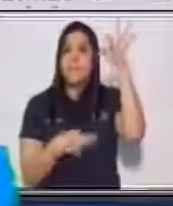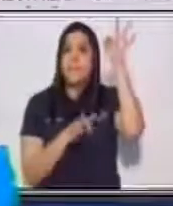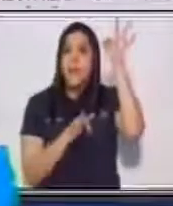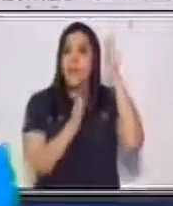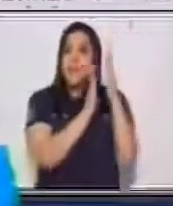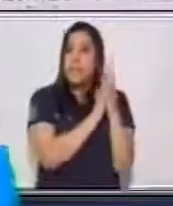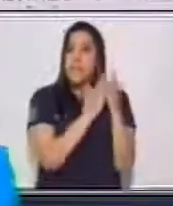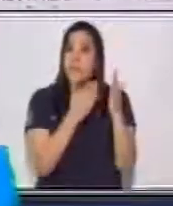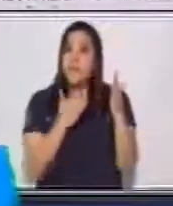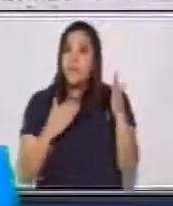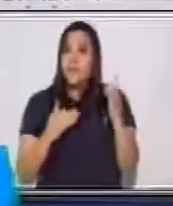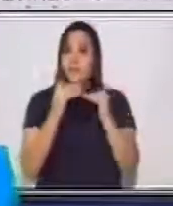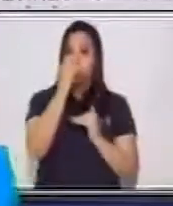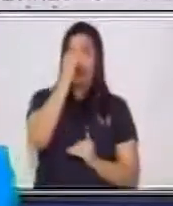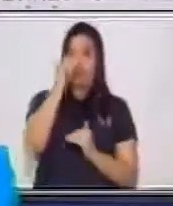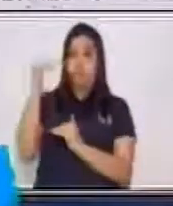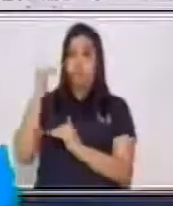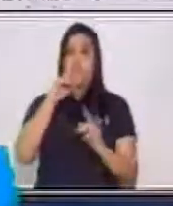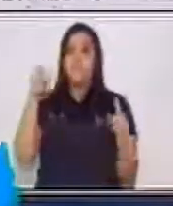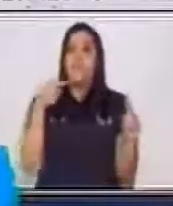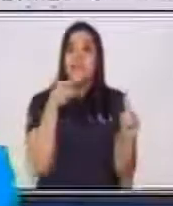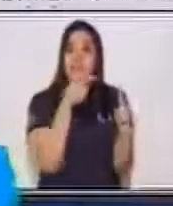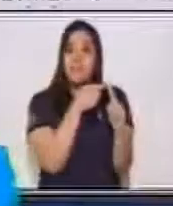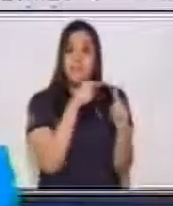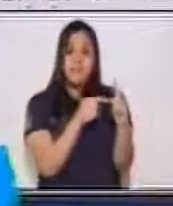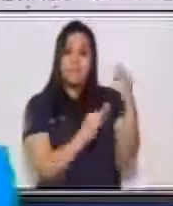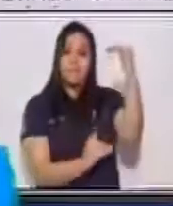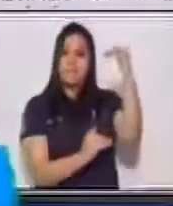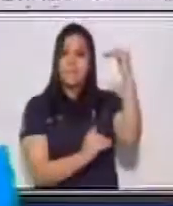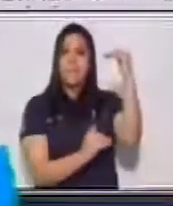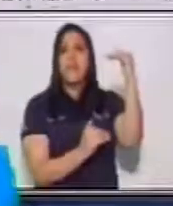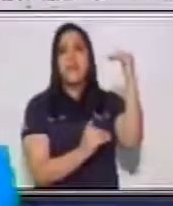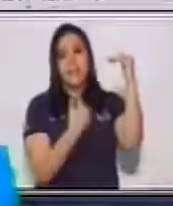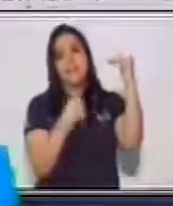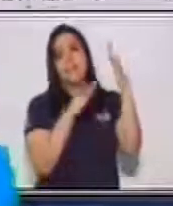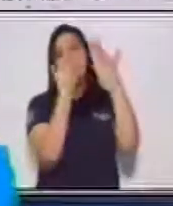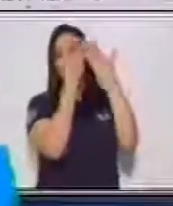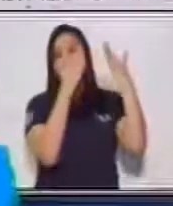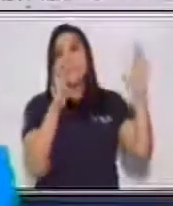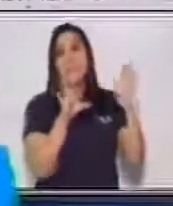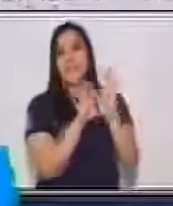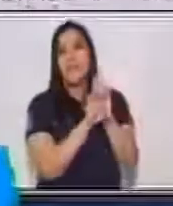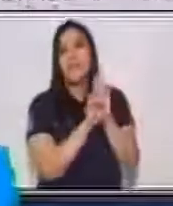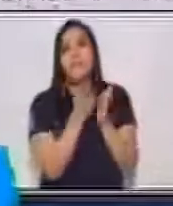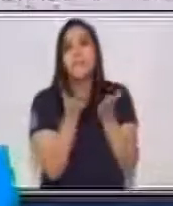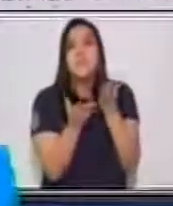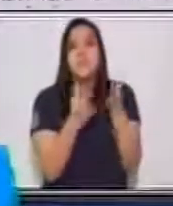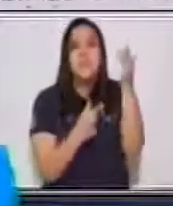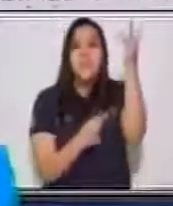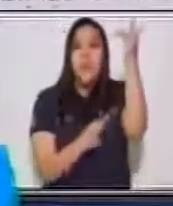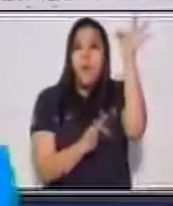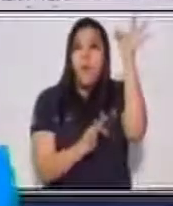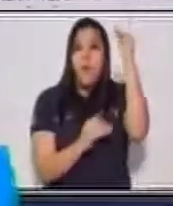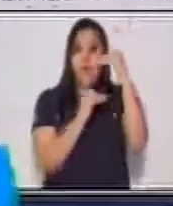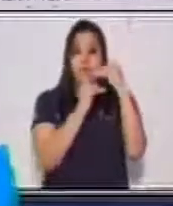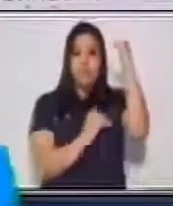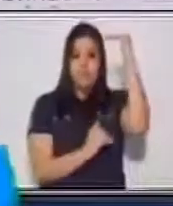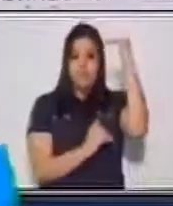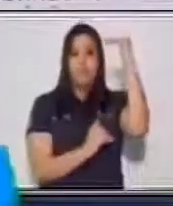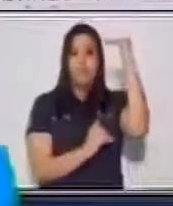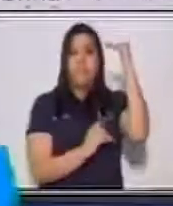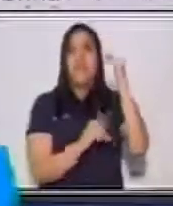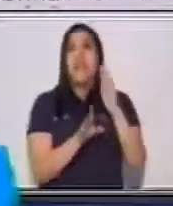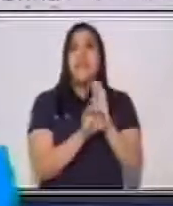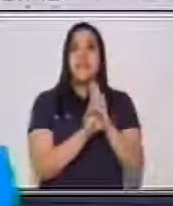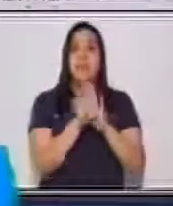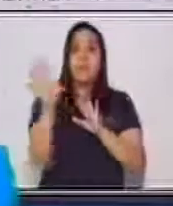tiene un tamaño específico. Y el tamaño específico, pues, por lo general es una hoja tamaño carta, ¿verdad? Entonces, tomamos